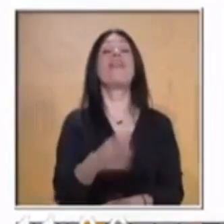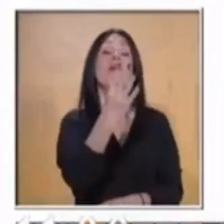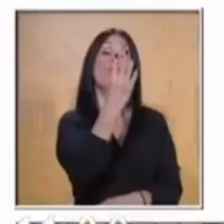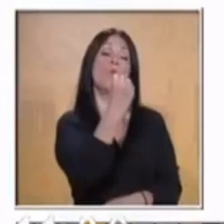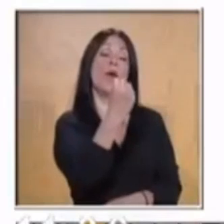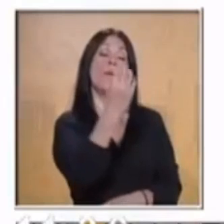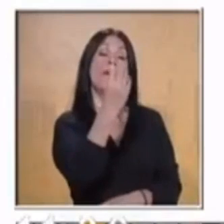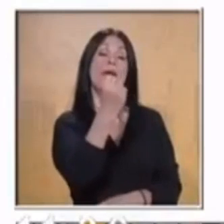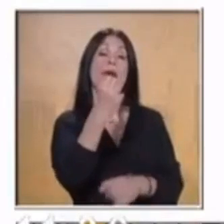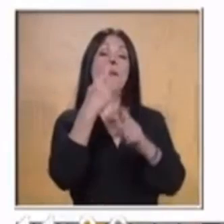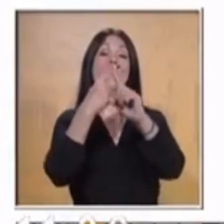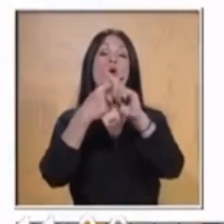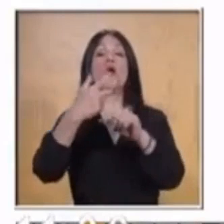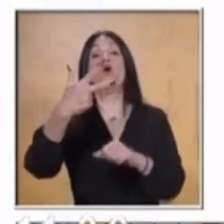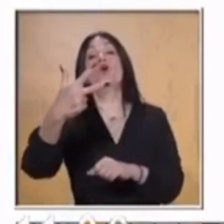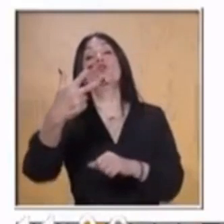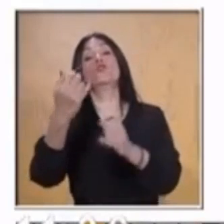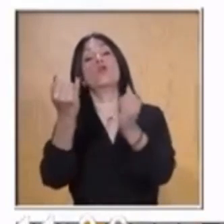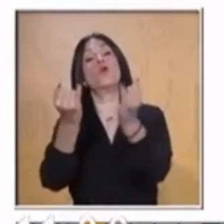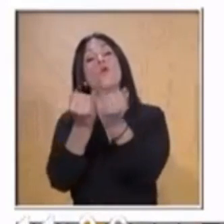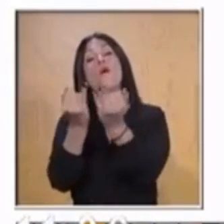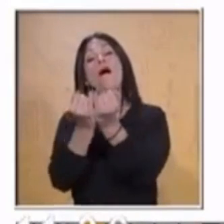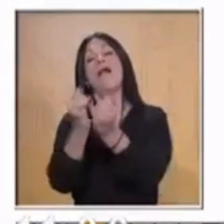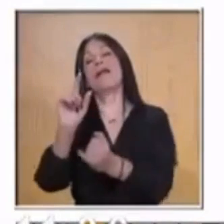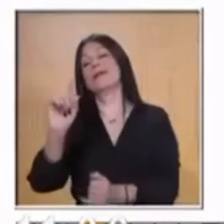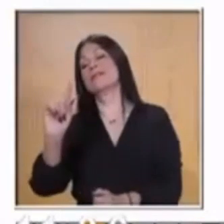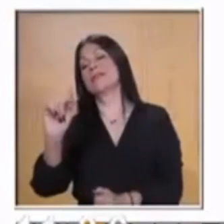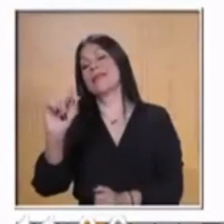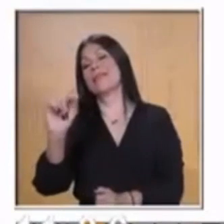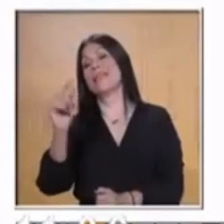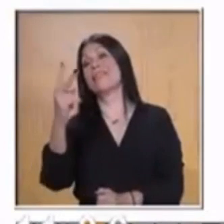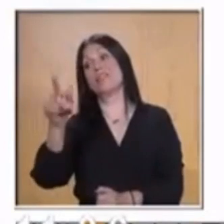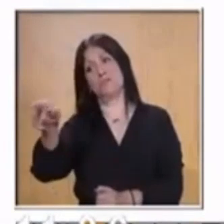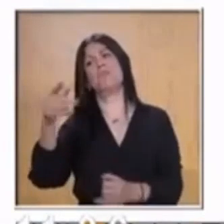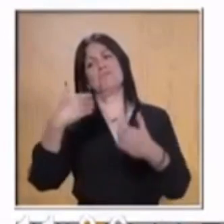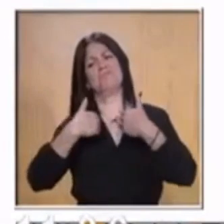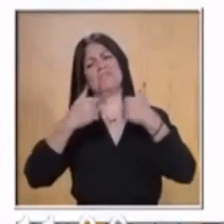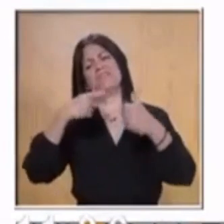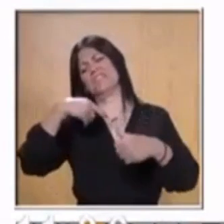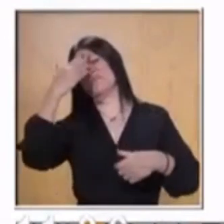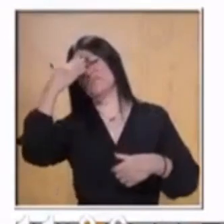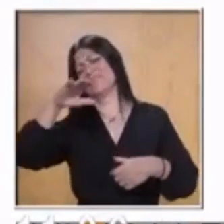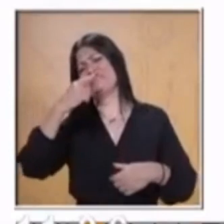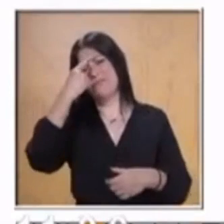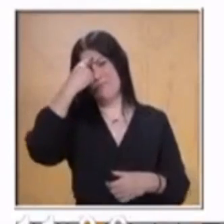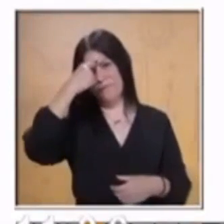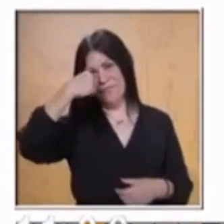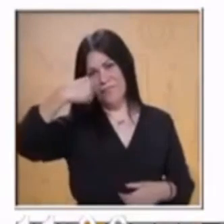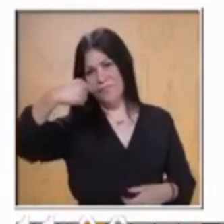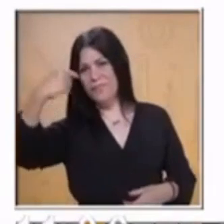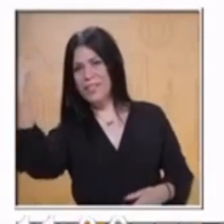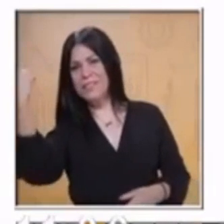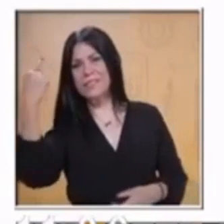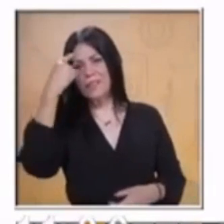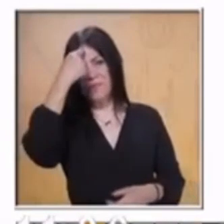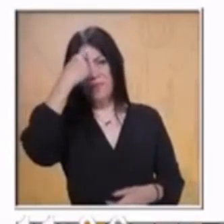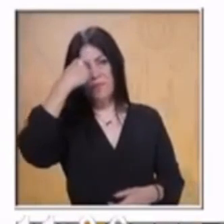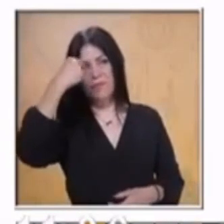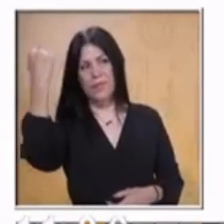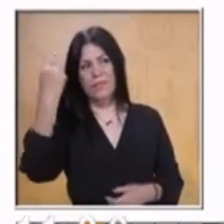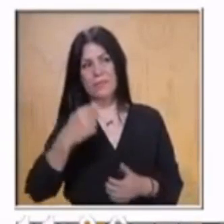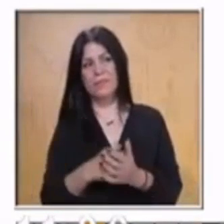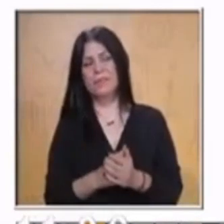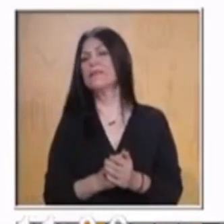Muy bien. Perfecto. Te felicito si lo hiciste correctamente. Ahora vamos a continuar con la siguiente. Excelente.